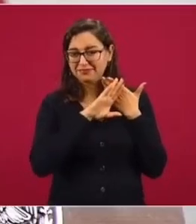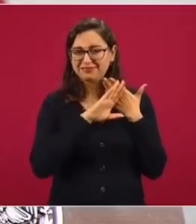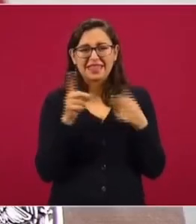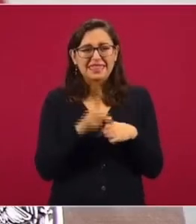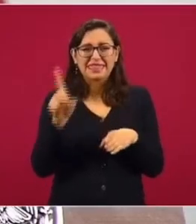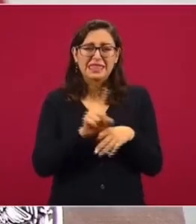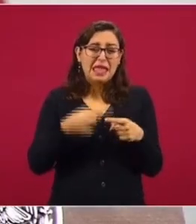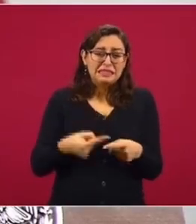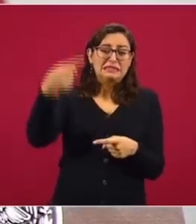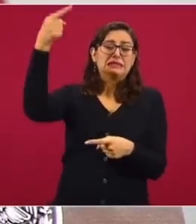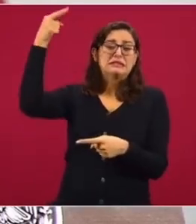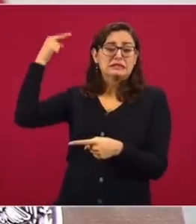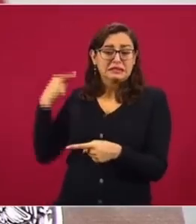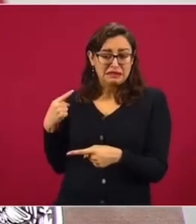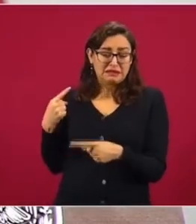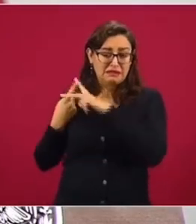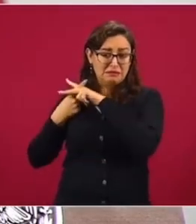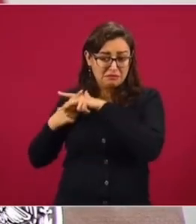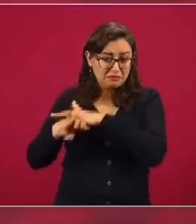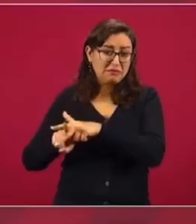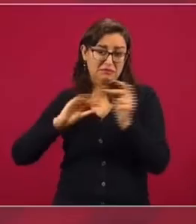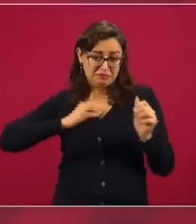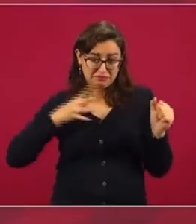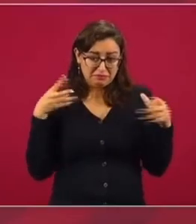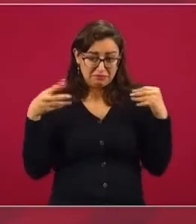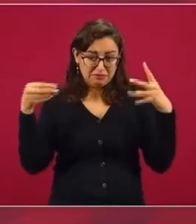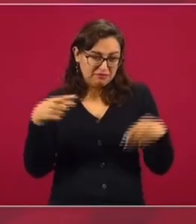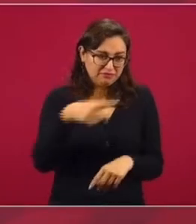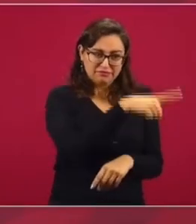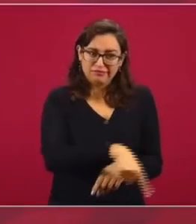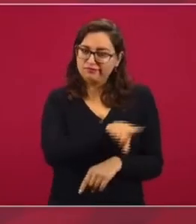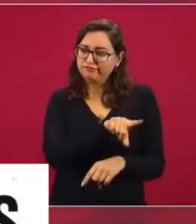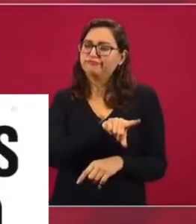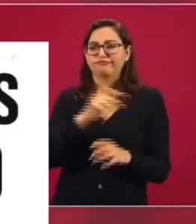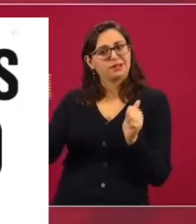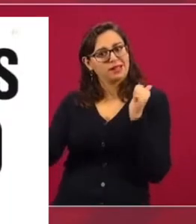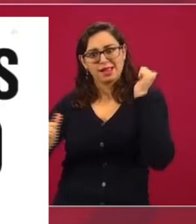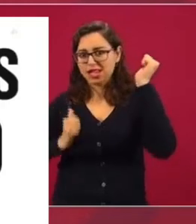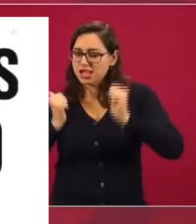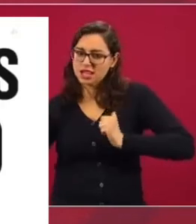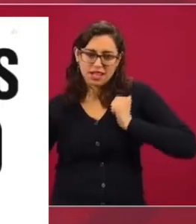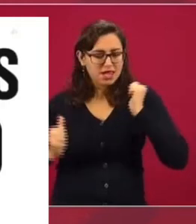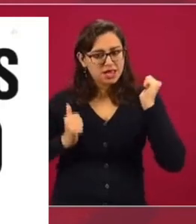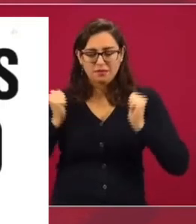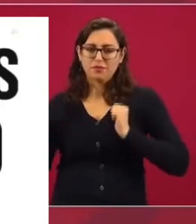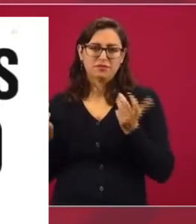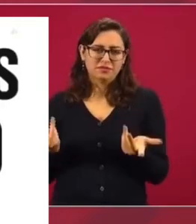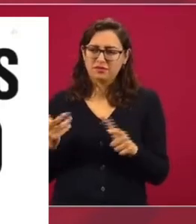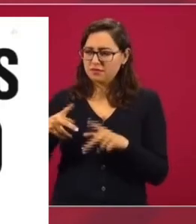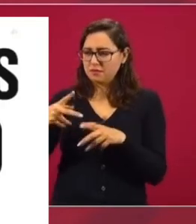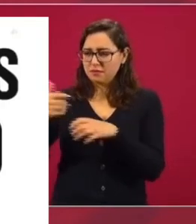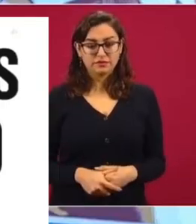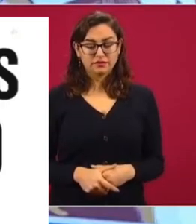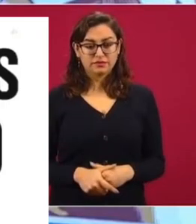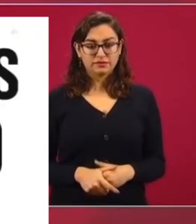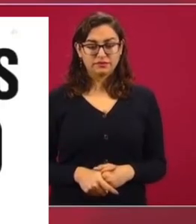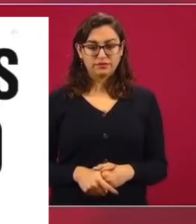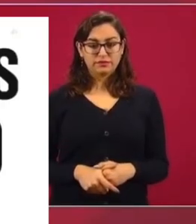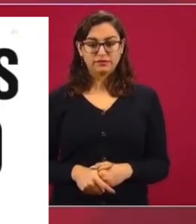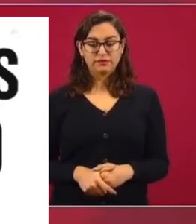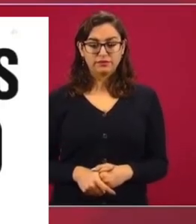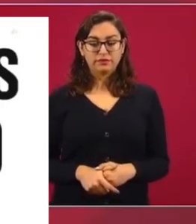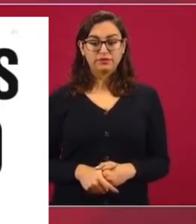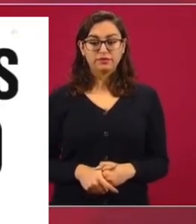desde el principio quisieron utilizar la desgracia del pueblo de México por esta pandemia para culparnos. No